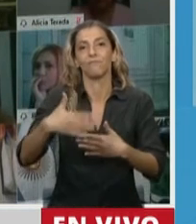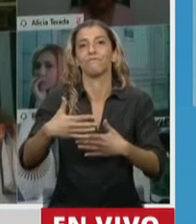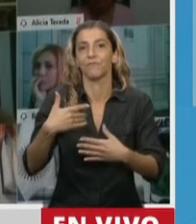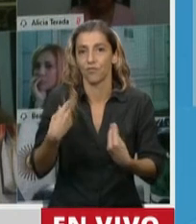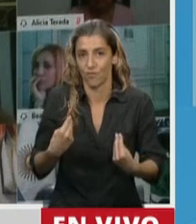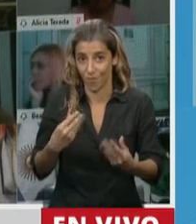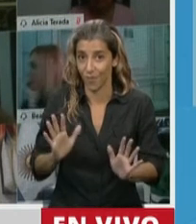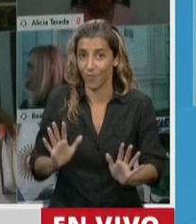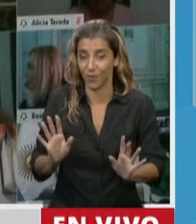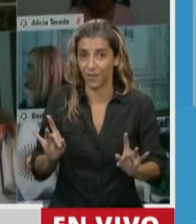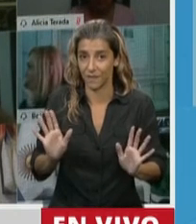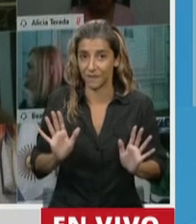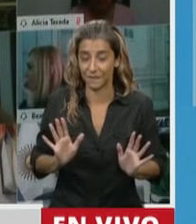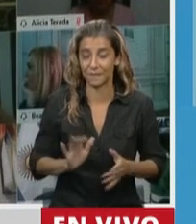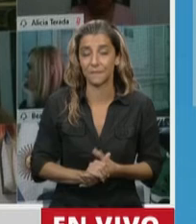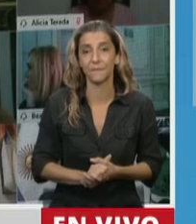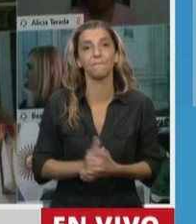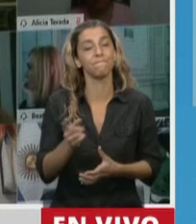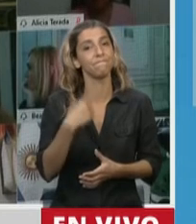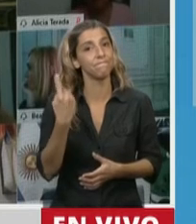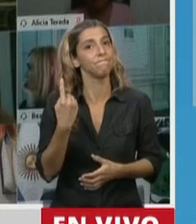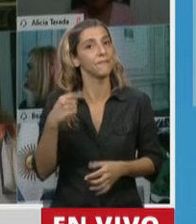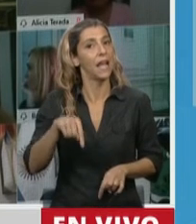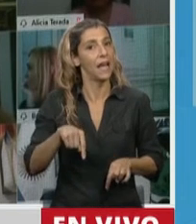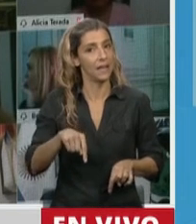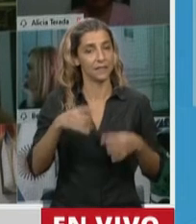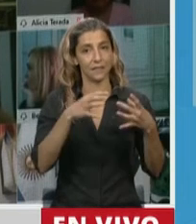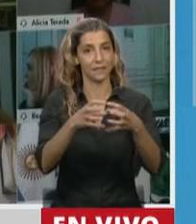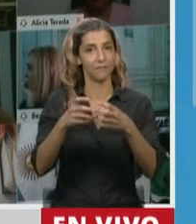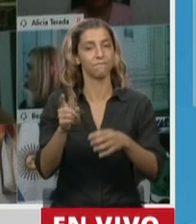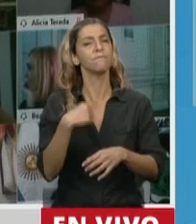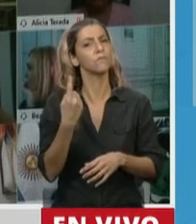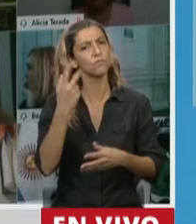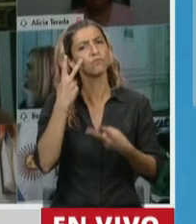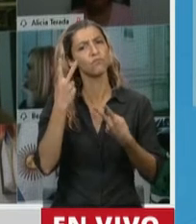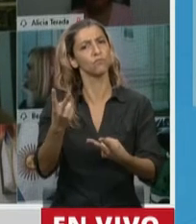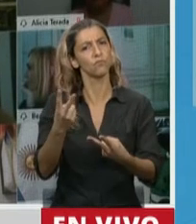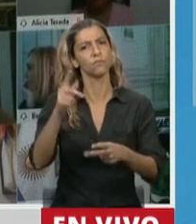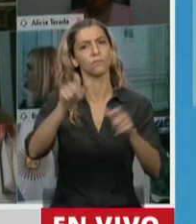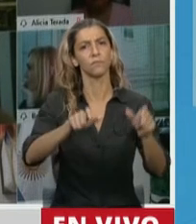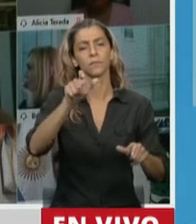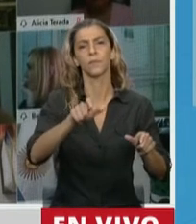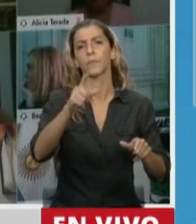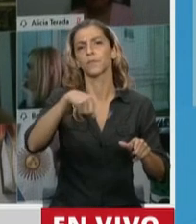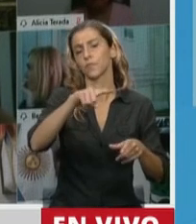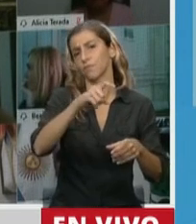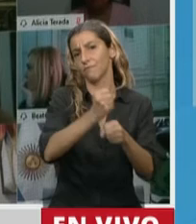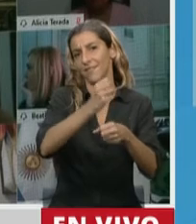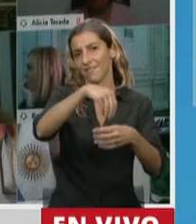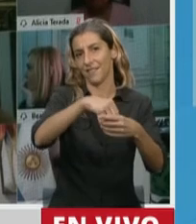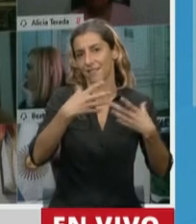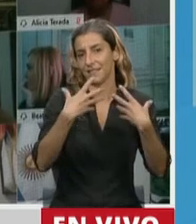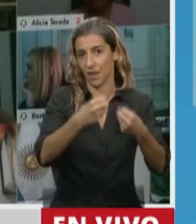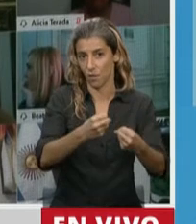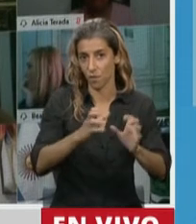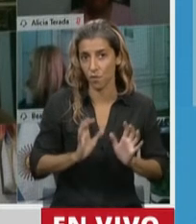esta sesión estamos haciendo un reconocimiento explícito al personal y al equipo de salud. Es